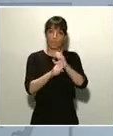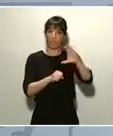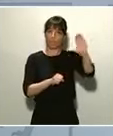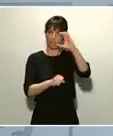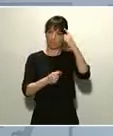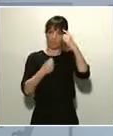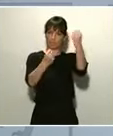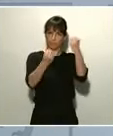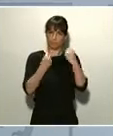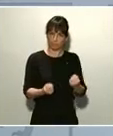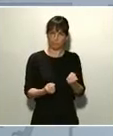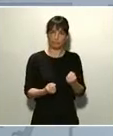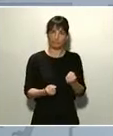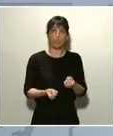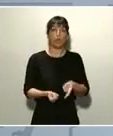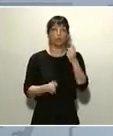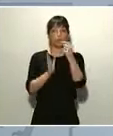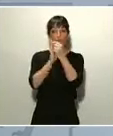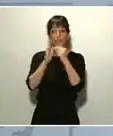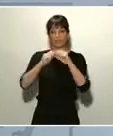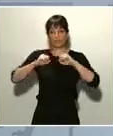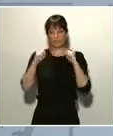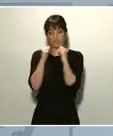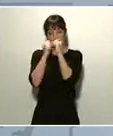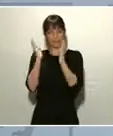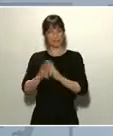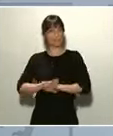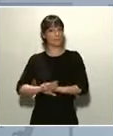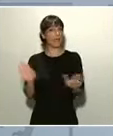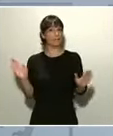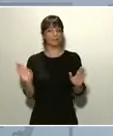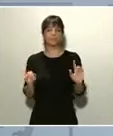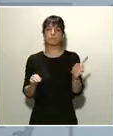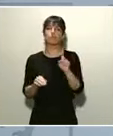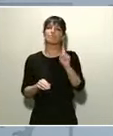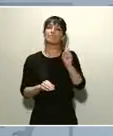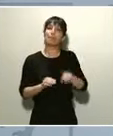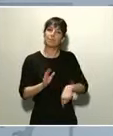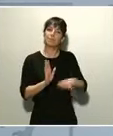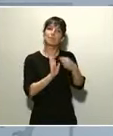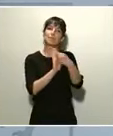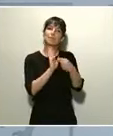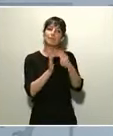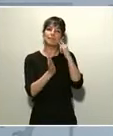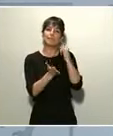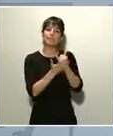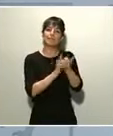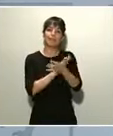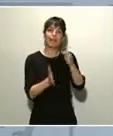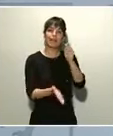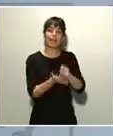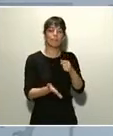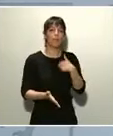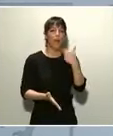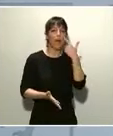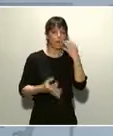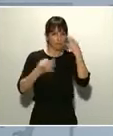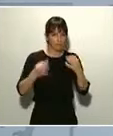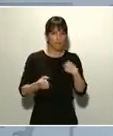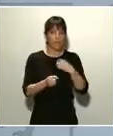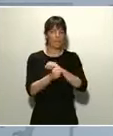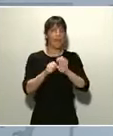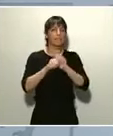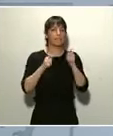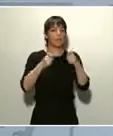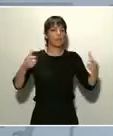son solamente las medidas de confinamiento, son también medidas de test rápido para saber la envergadura de la pandemia que está sufriendo nuestro